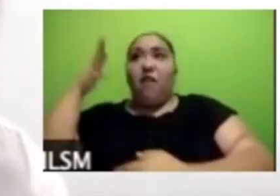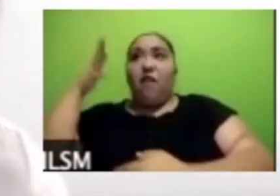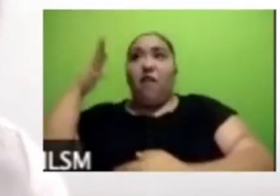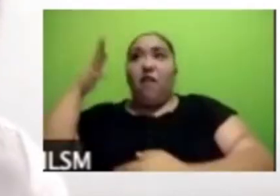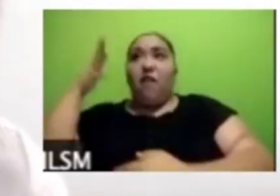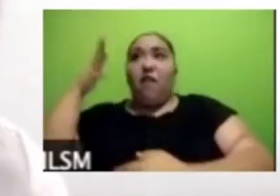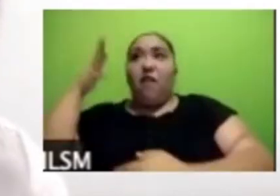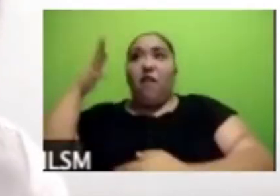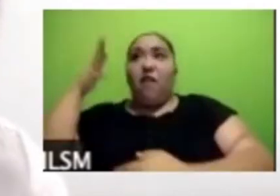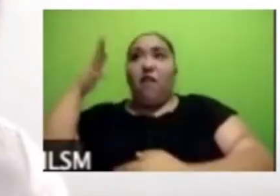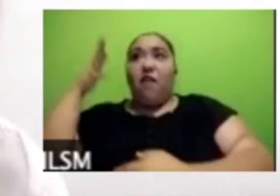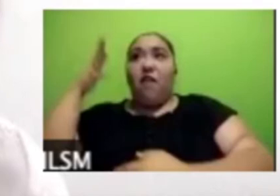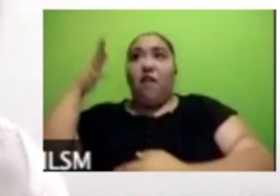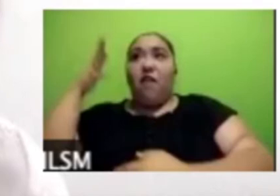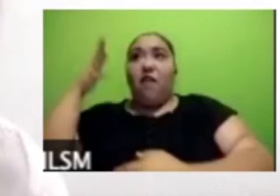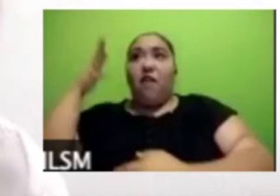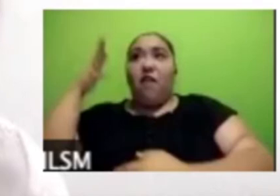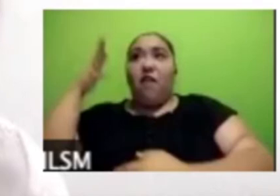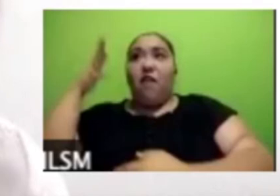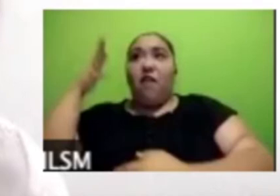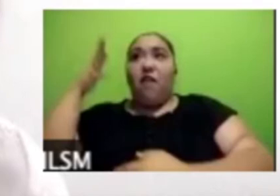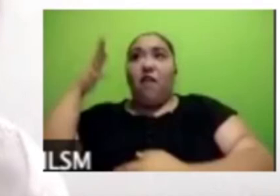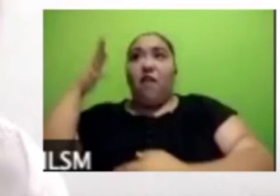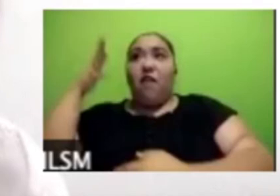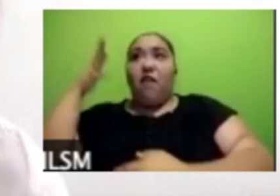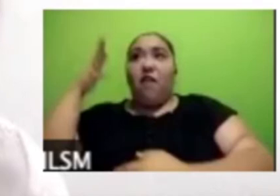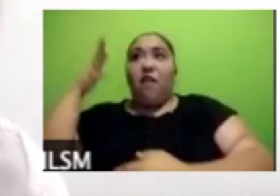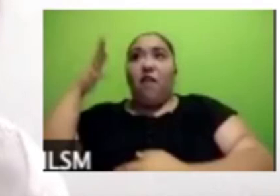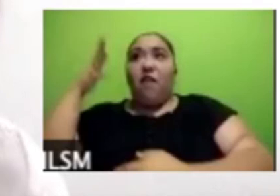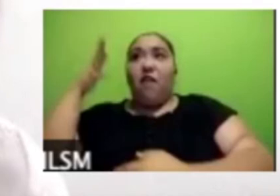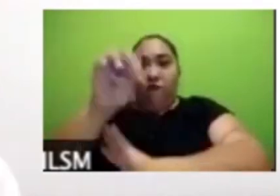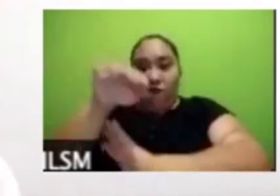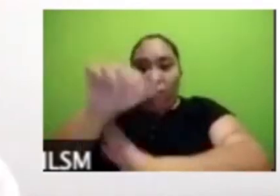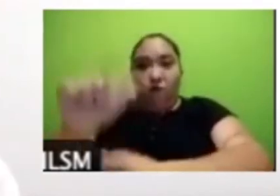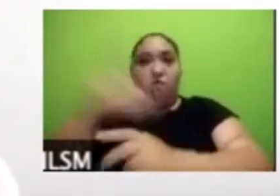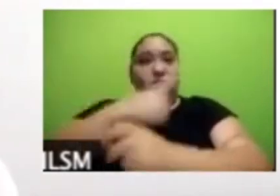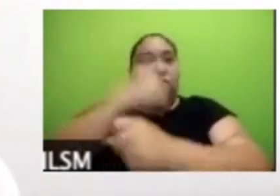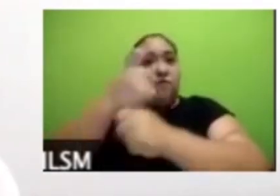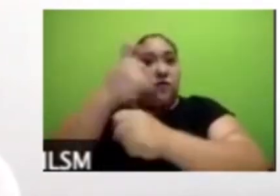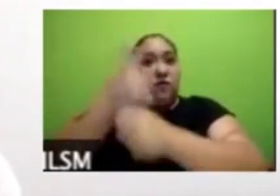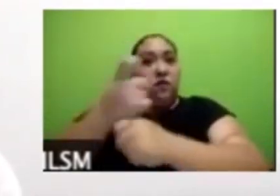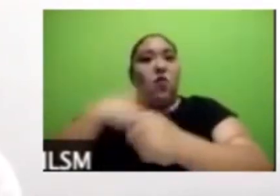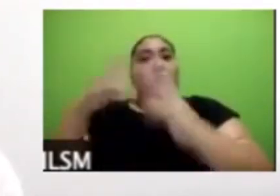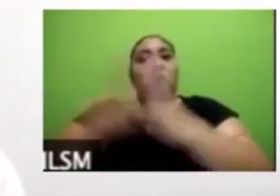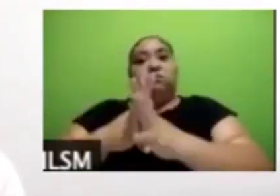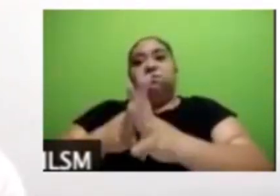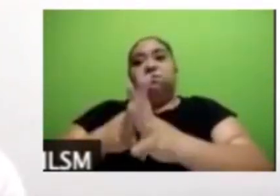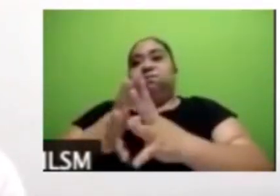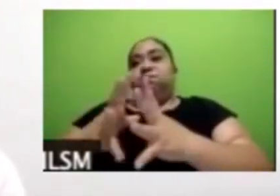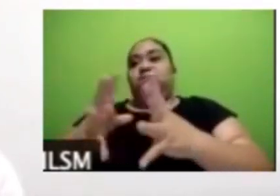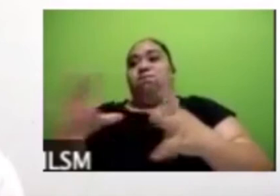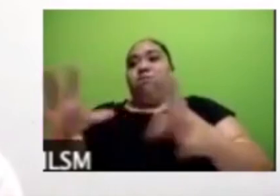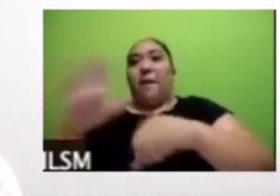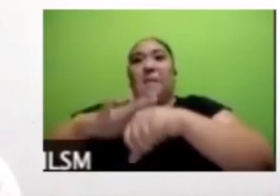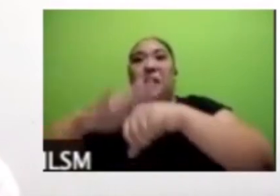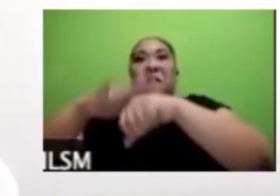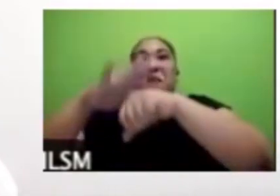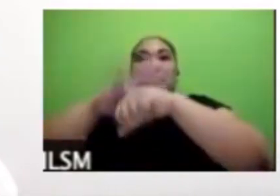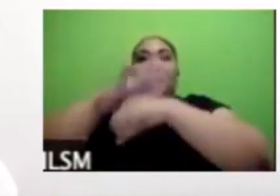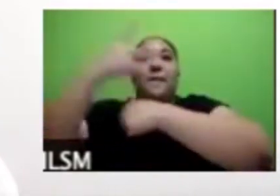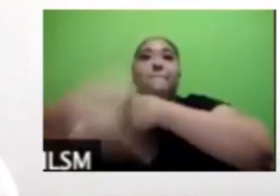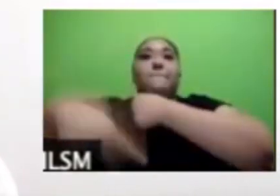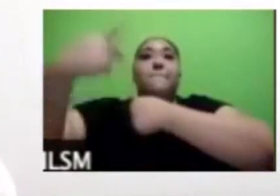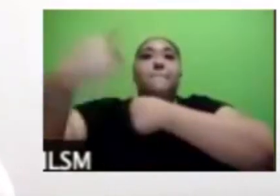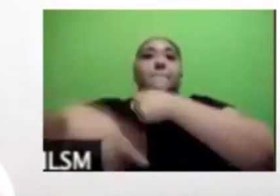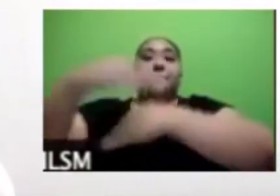Reforma, en primer lugar, era un gran aumento en la preocupación por la inseguridad. En marzo de 2020, se registra